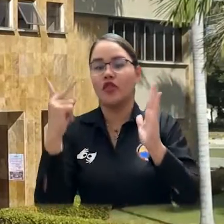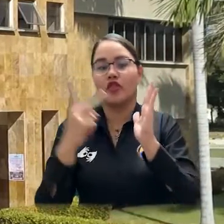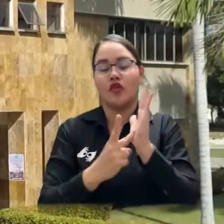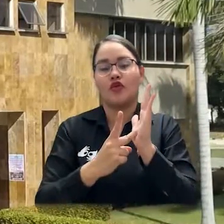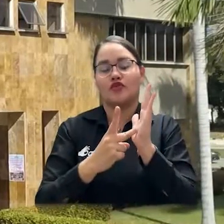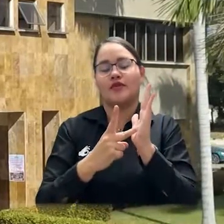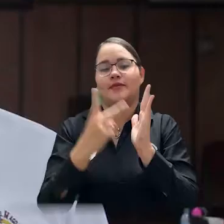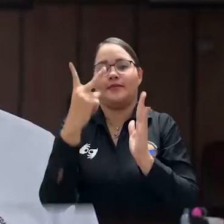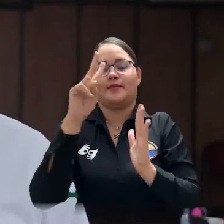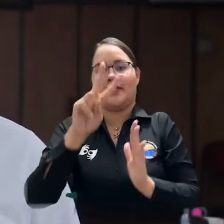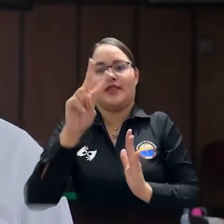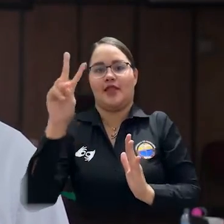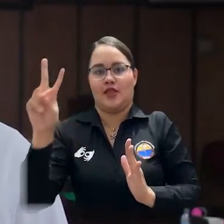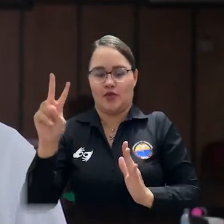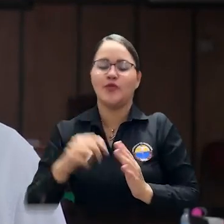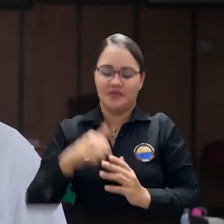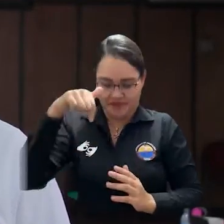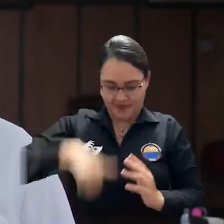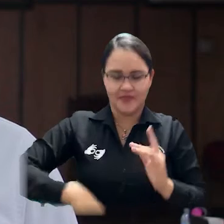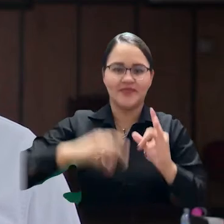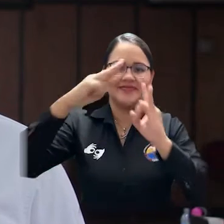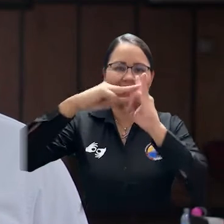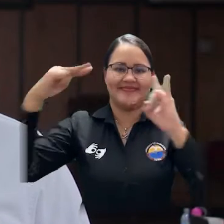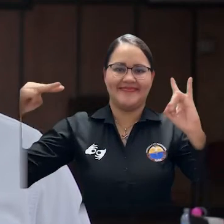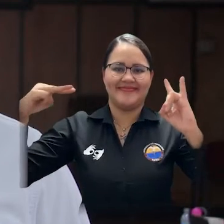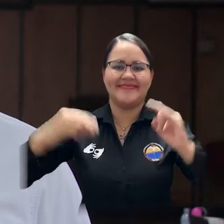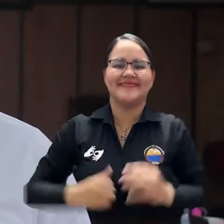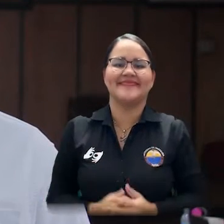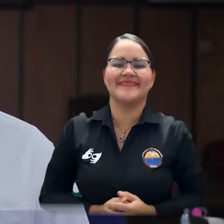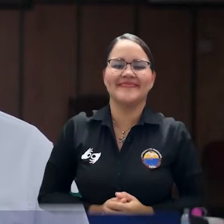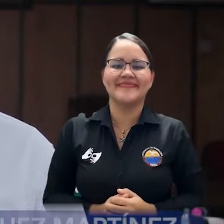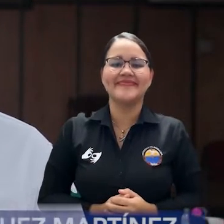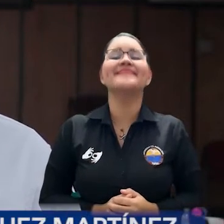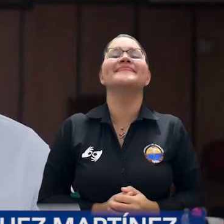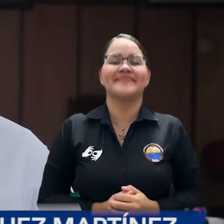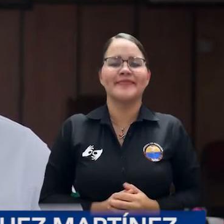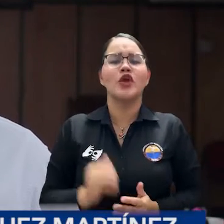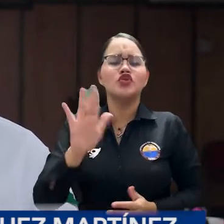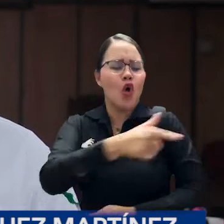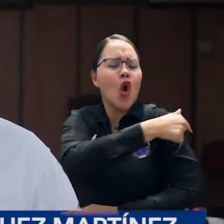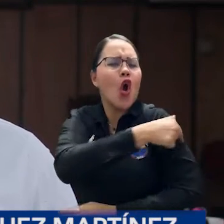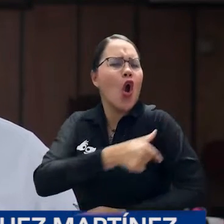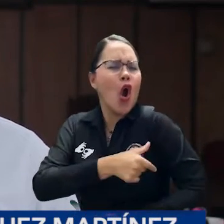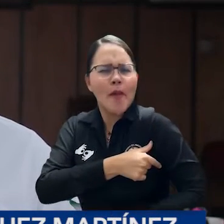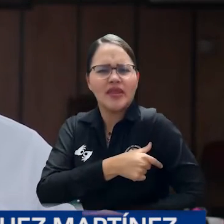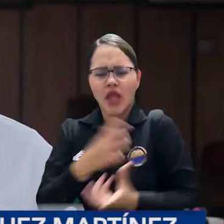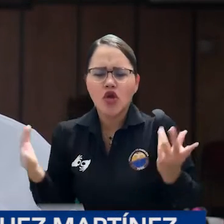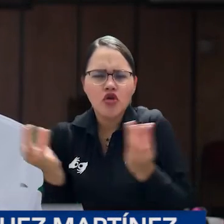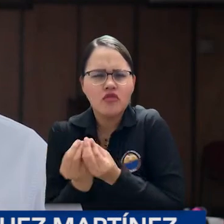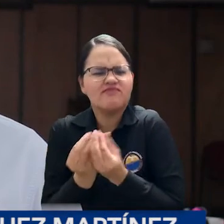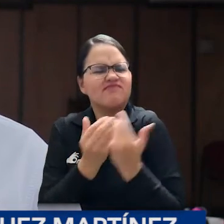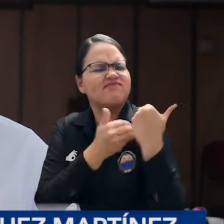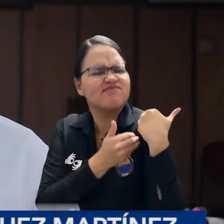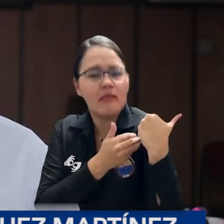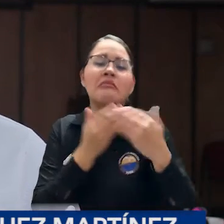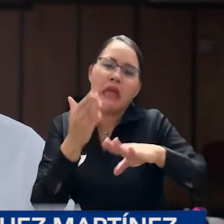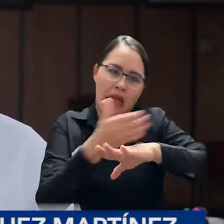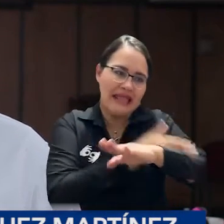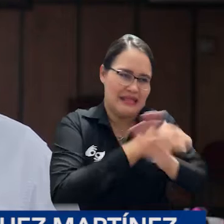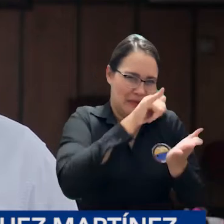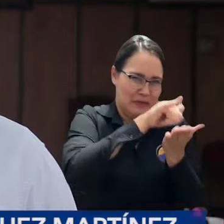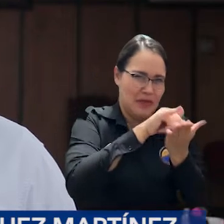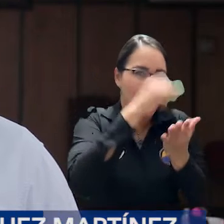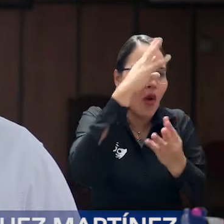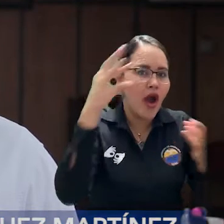Superiores. Se dio instalación del Comité de Garantía de Consulta, organismo que fue creado por el Acuerdo Superior Nº 05 de 2020,